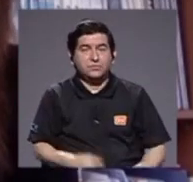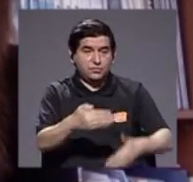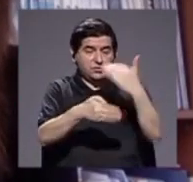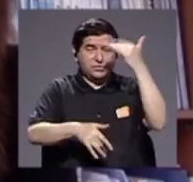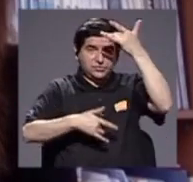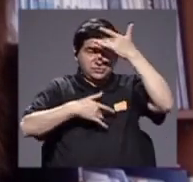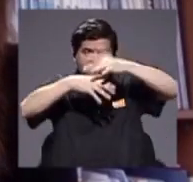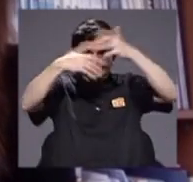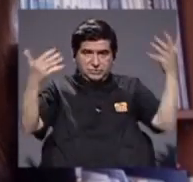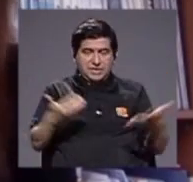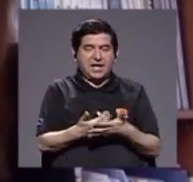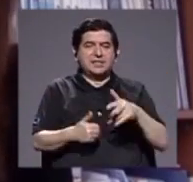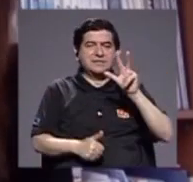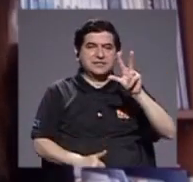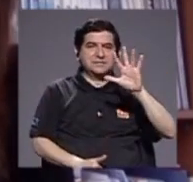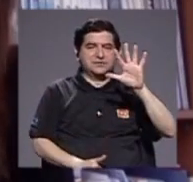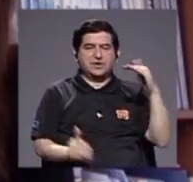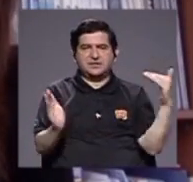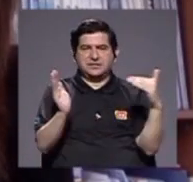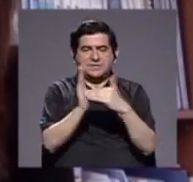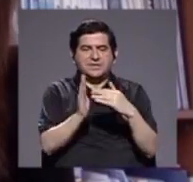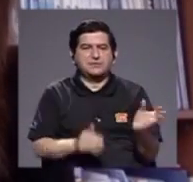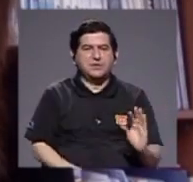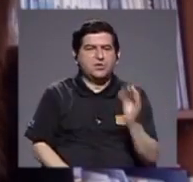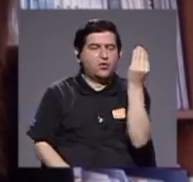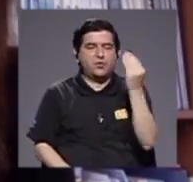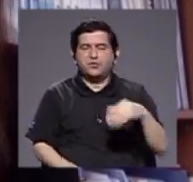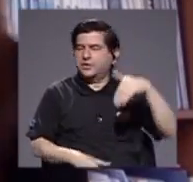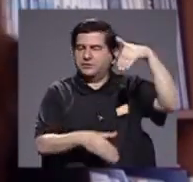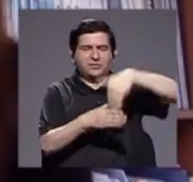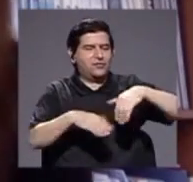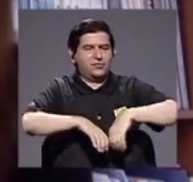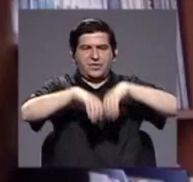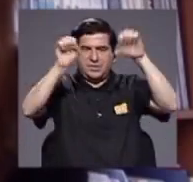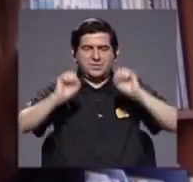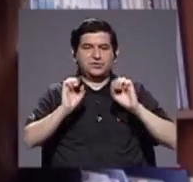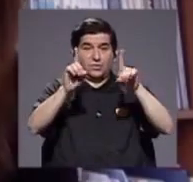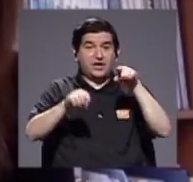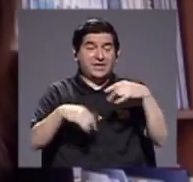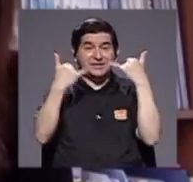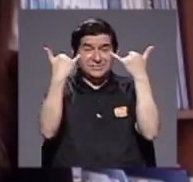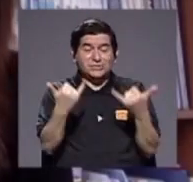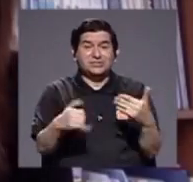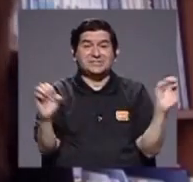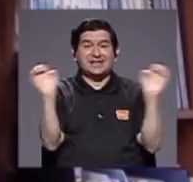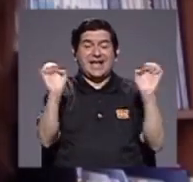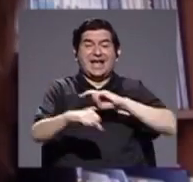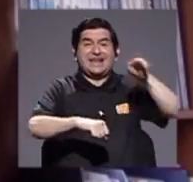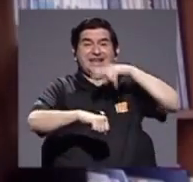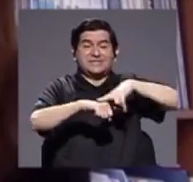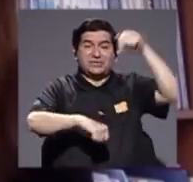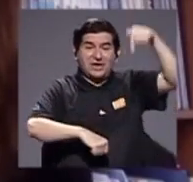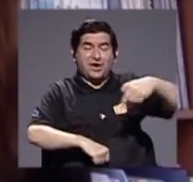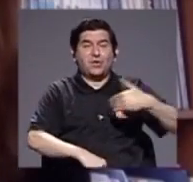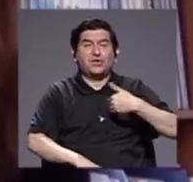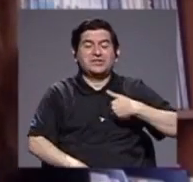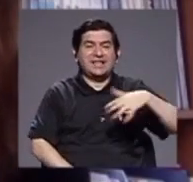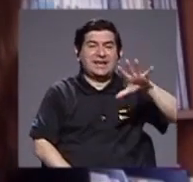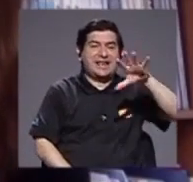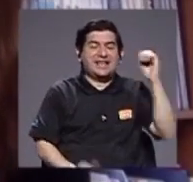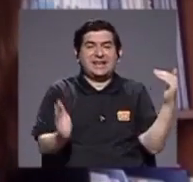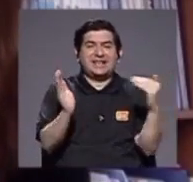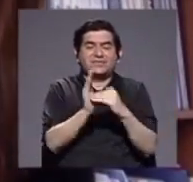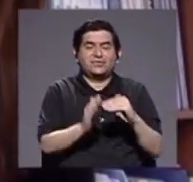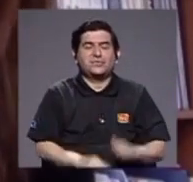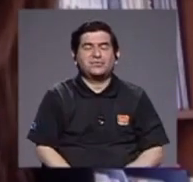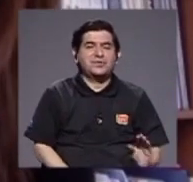pandemia teníamos 53 mil jóvenes que no estaban en el sistema educativo y ya eso era una emergencia nacional decía yo hoy tenemos 500 mil jóvenes